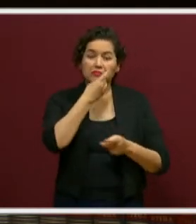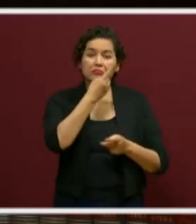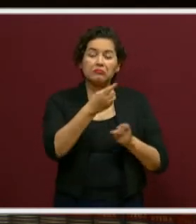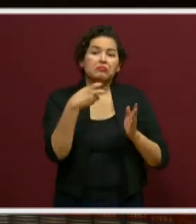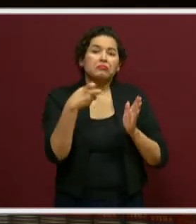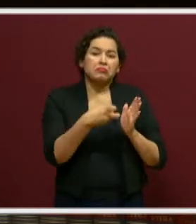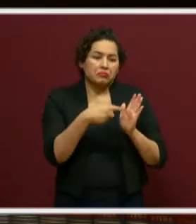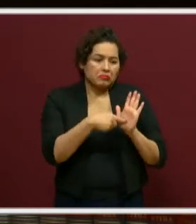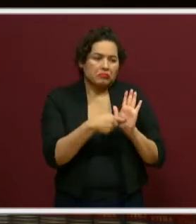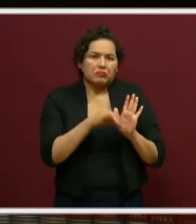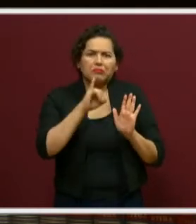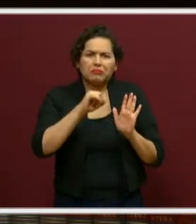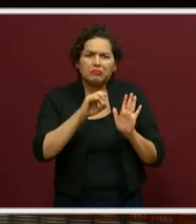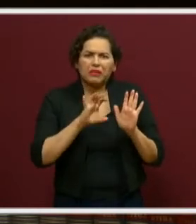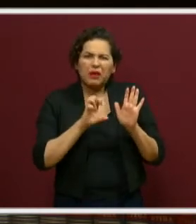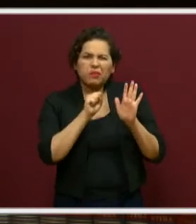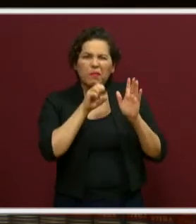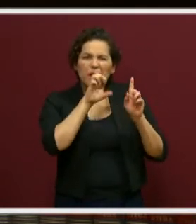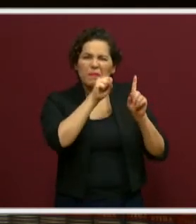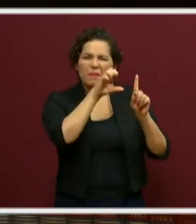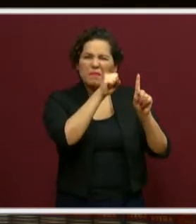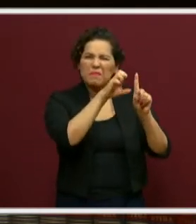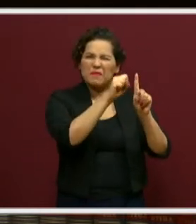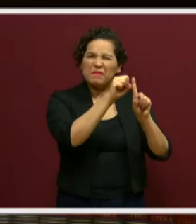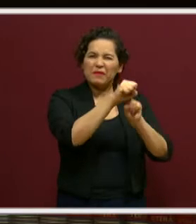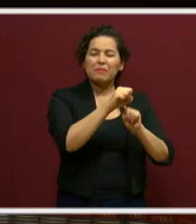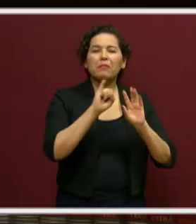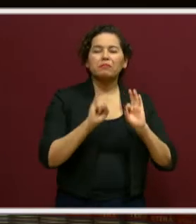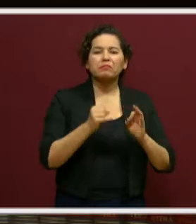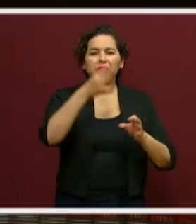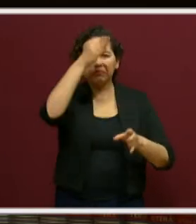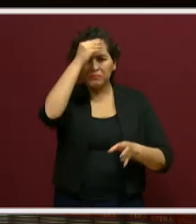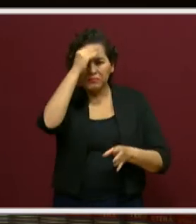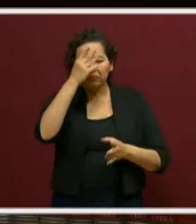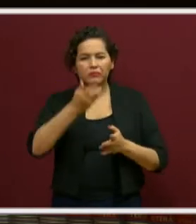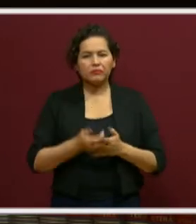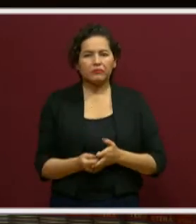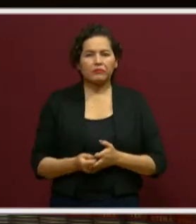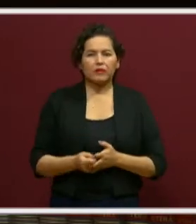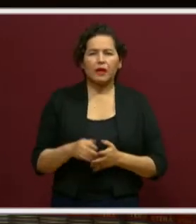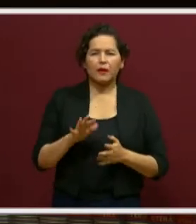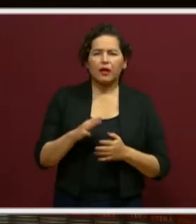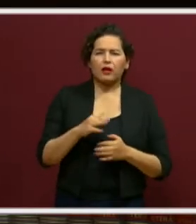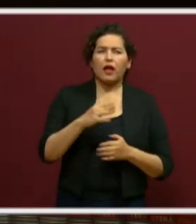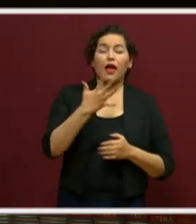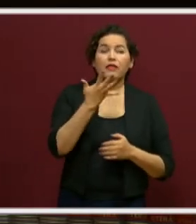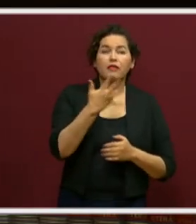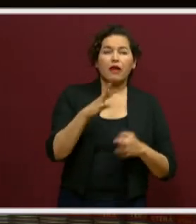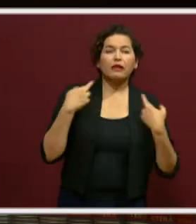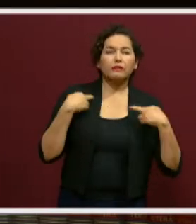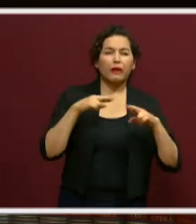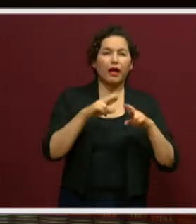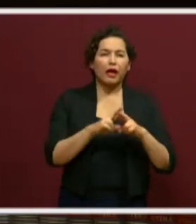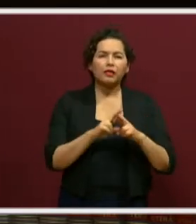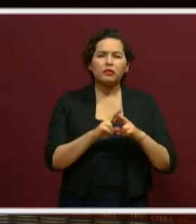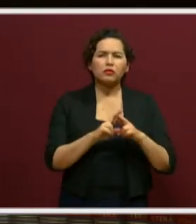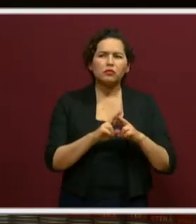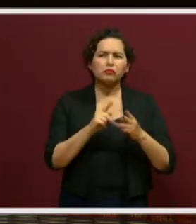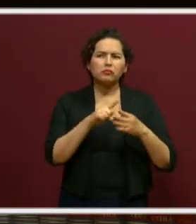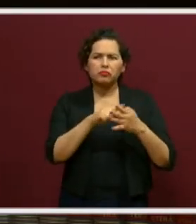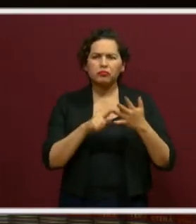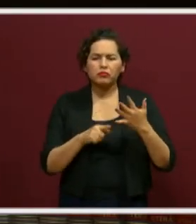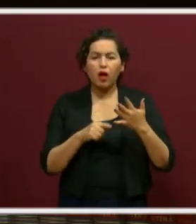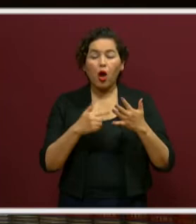fundamentales. Imagínate el 88%, es decir, de cada 10 maestros, 8 consideran que se alcanzó del